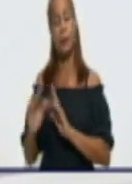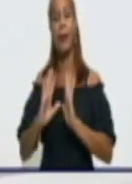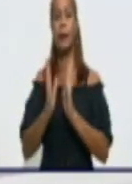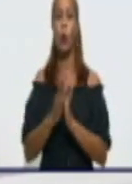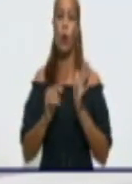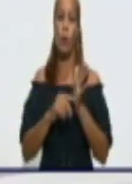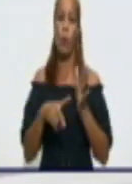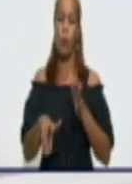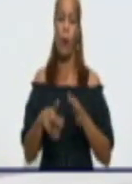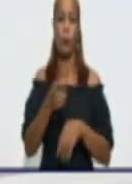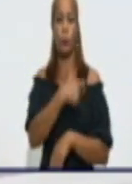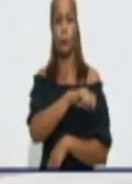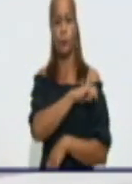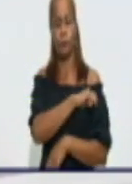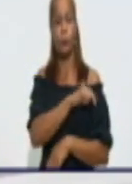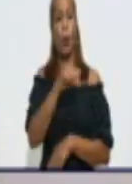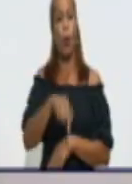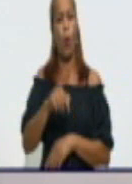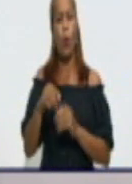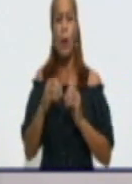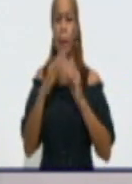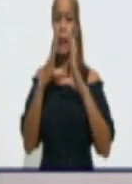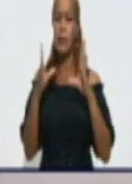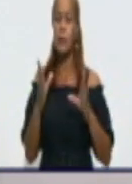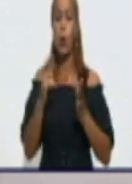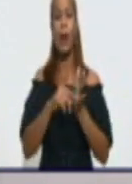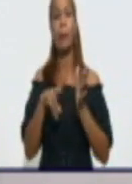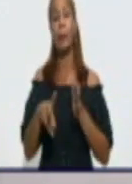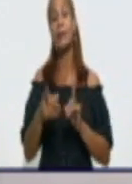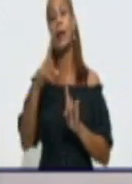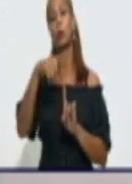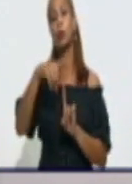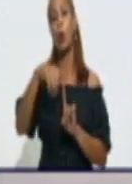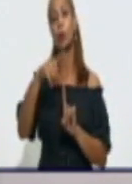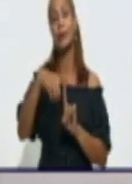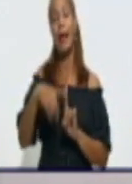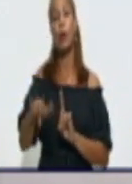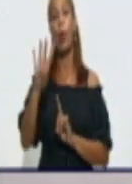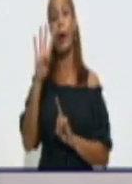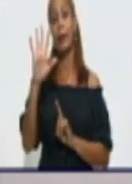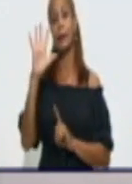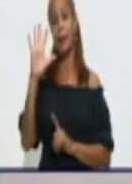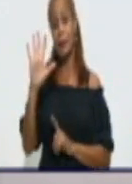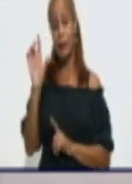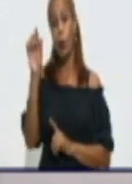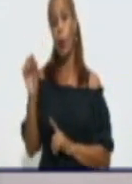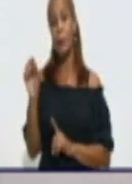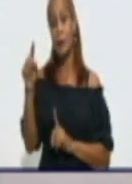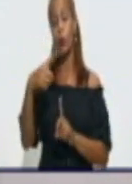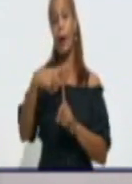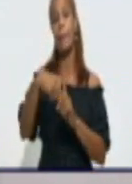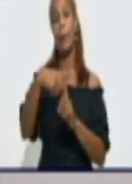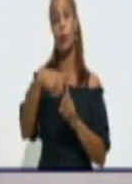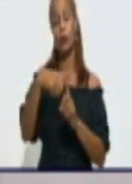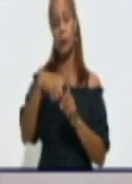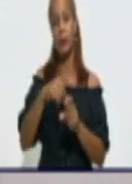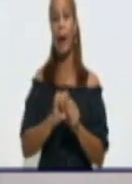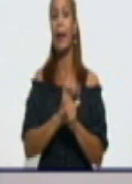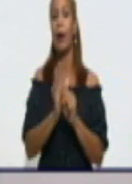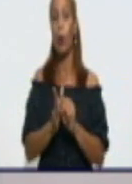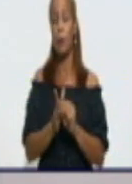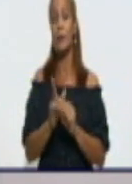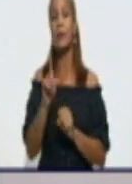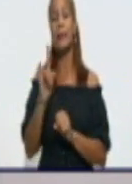pueblo de Granma. Hoy amaneció la provincia, como ya adelantaba, con un total de 45 casos positivos a la COVID-19, cifra que